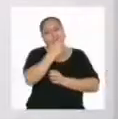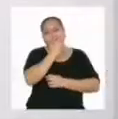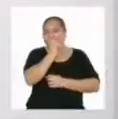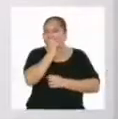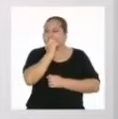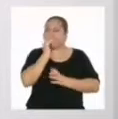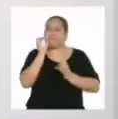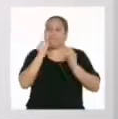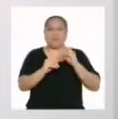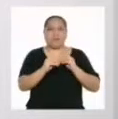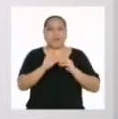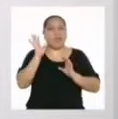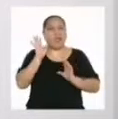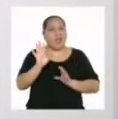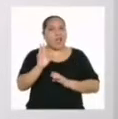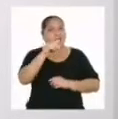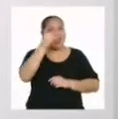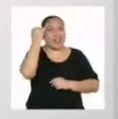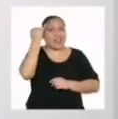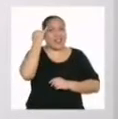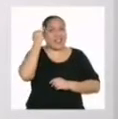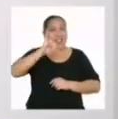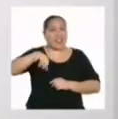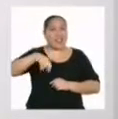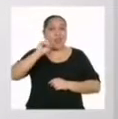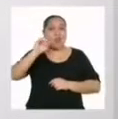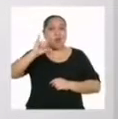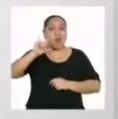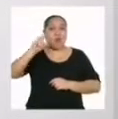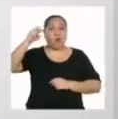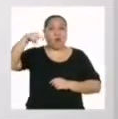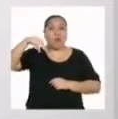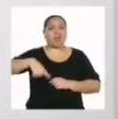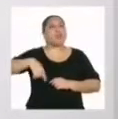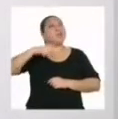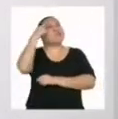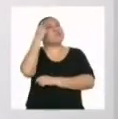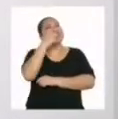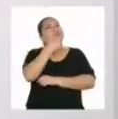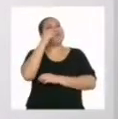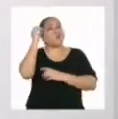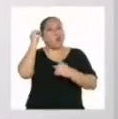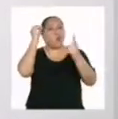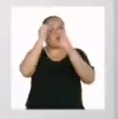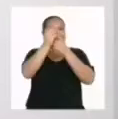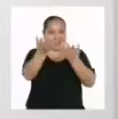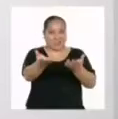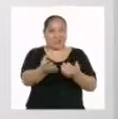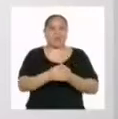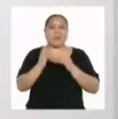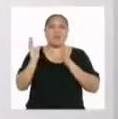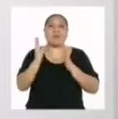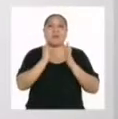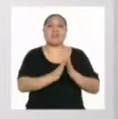profesora? A partir de la idea de Juana, ha nacido el siguiente reto. Elaboraremos un